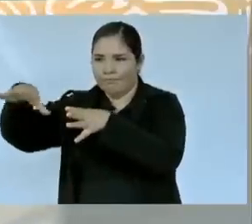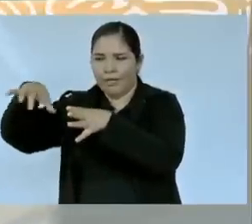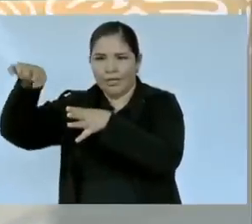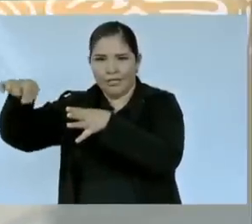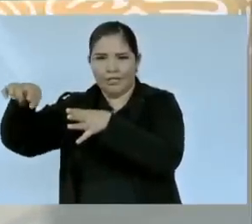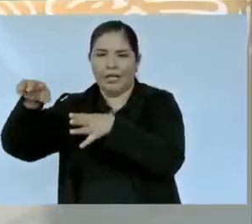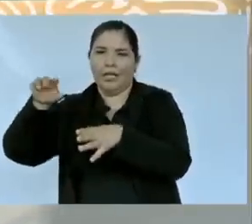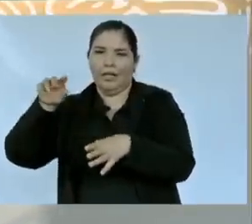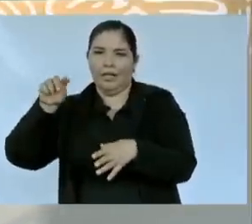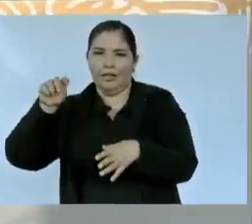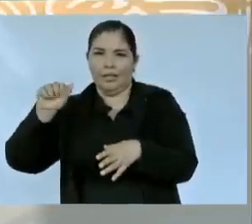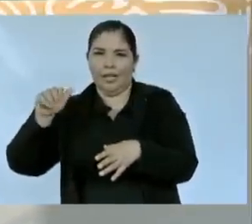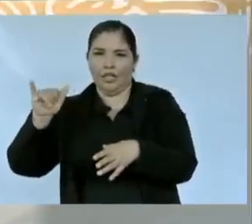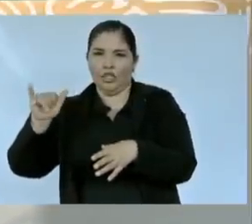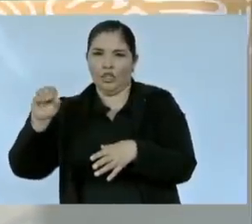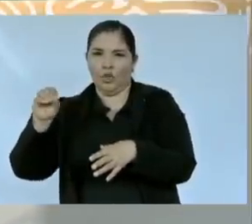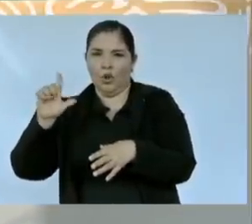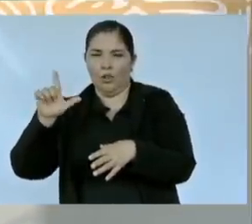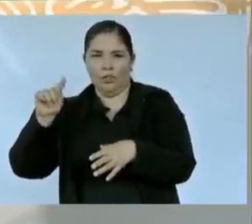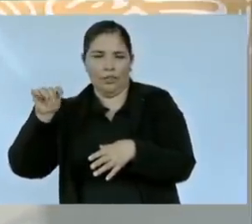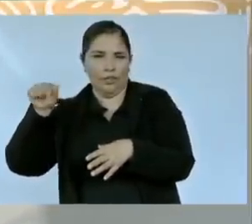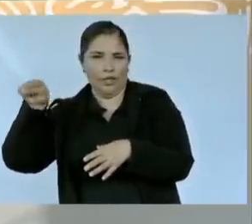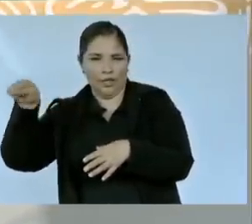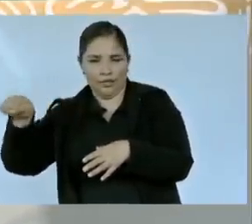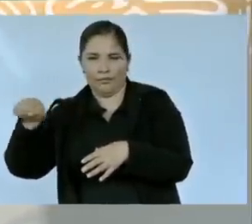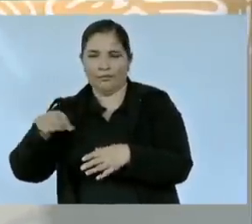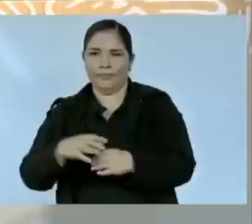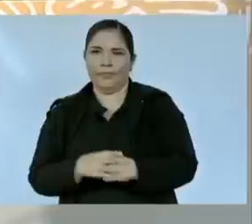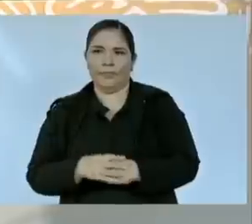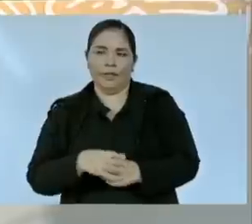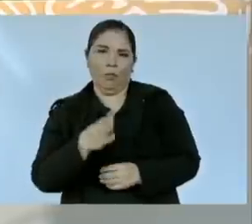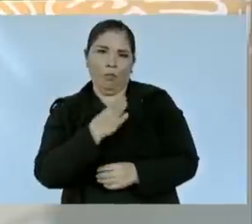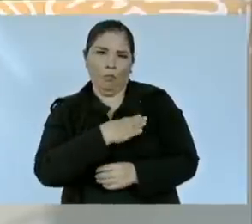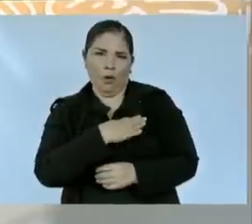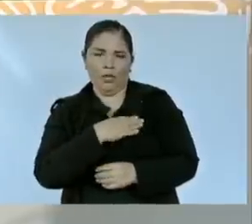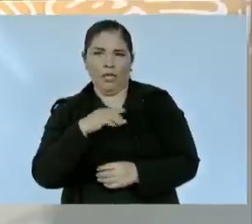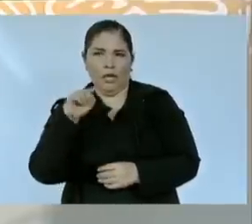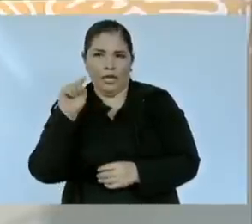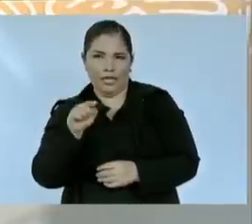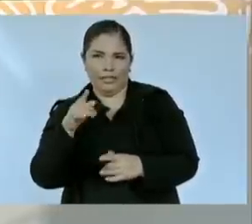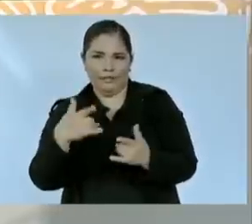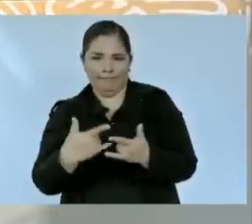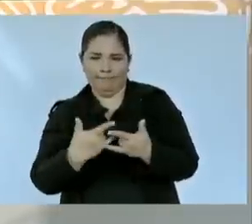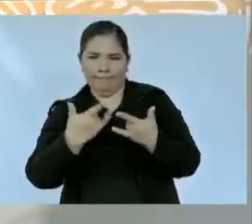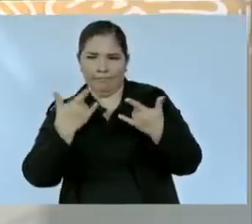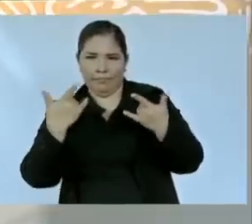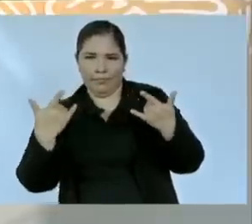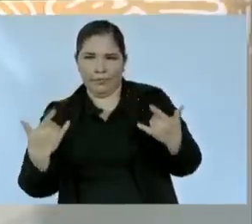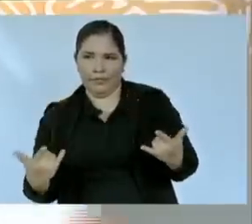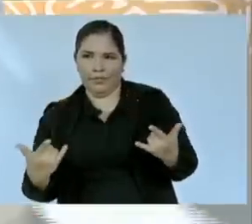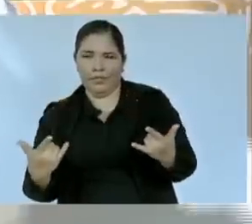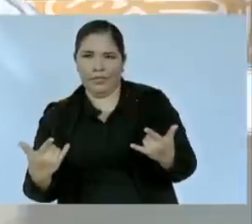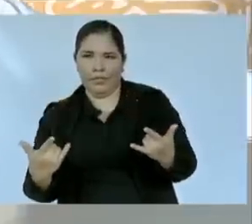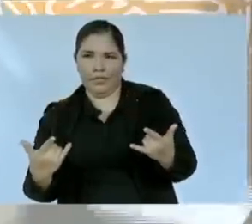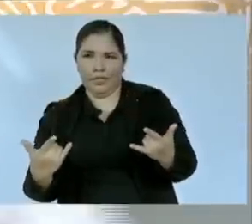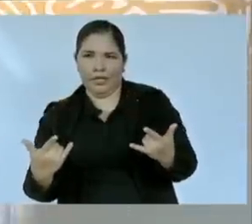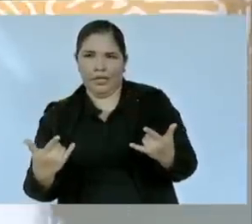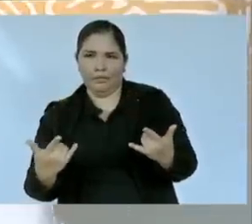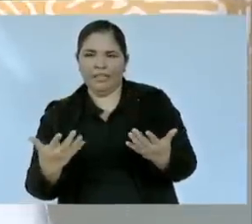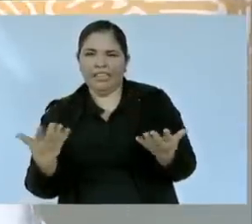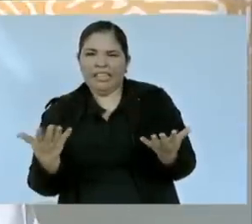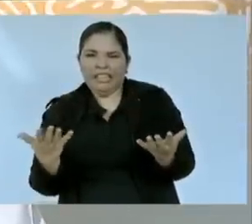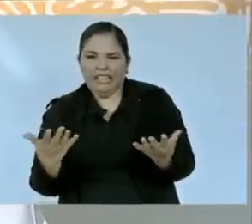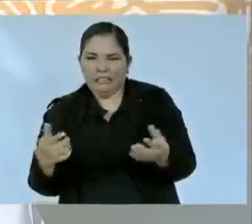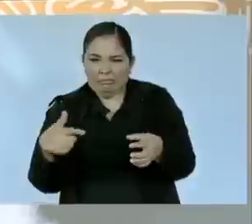Tayoltita bueno toda esa es la historia que tiene que ver con este